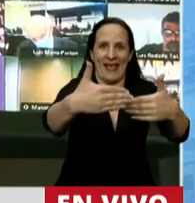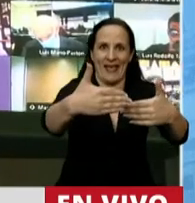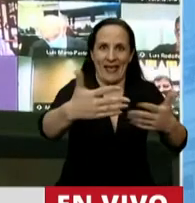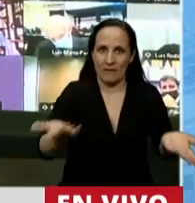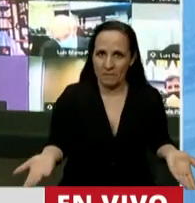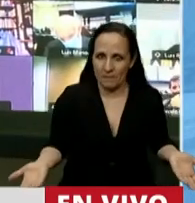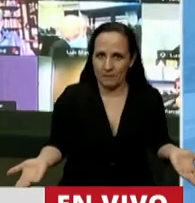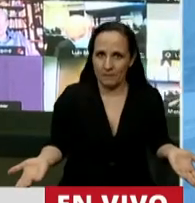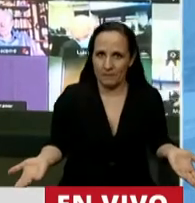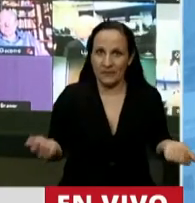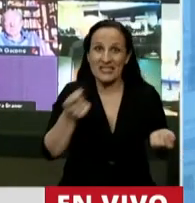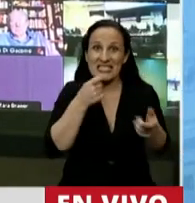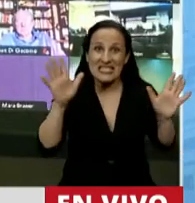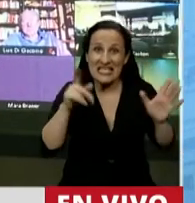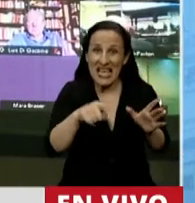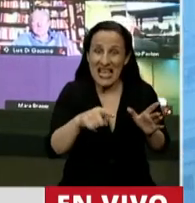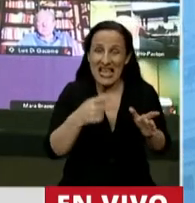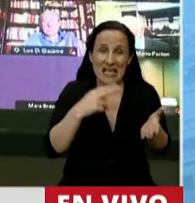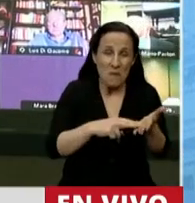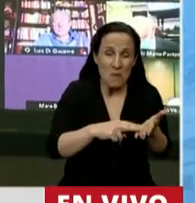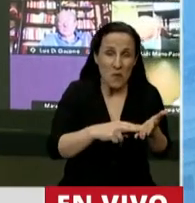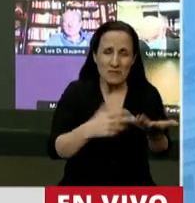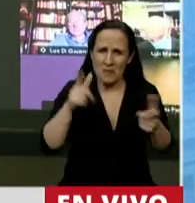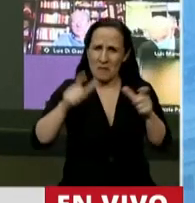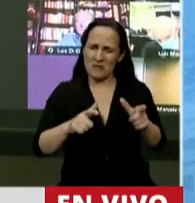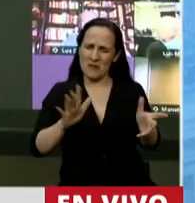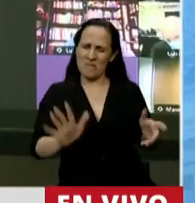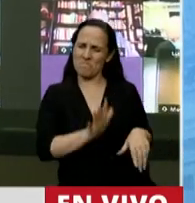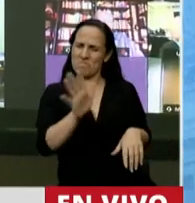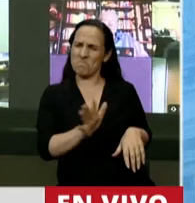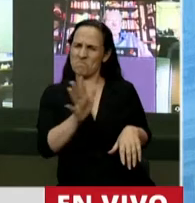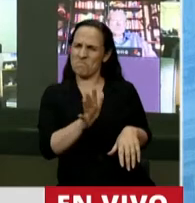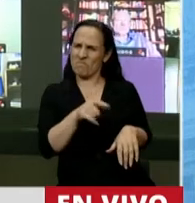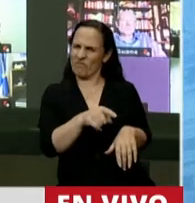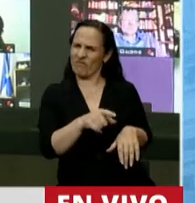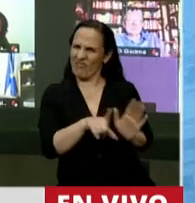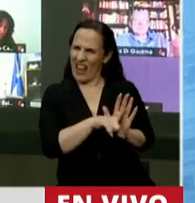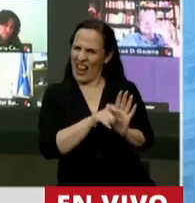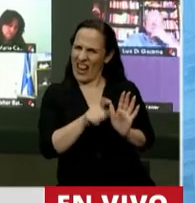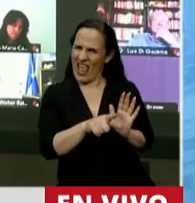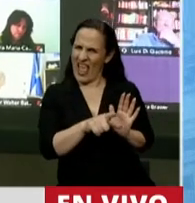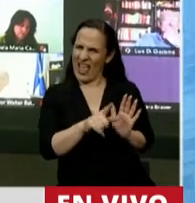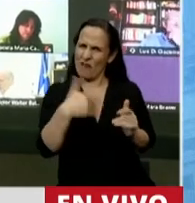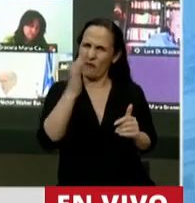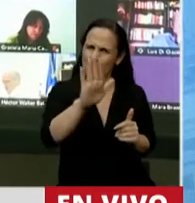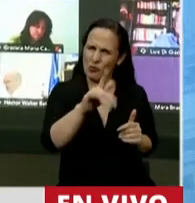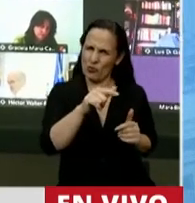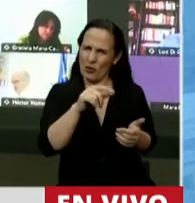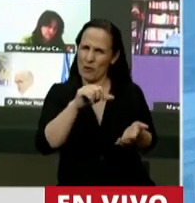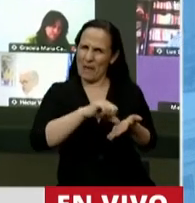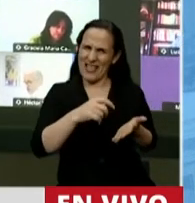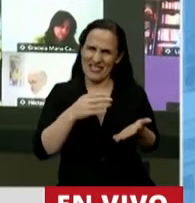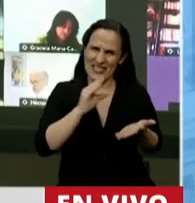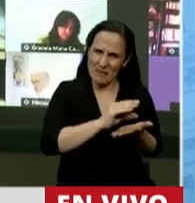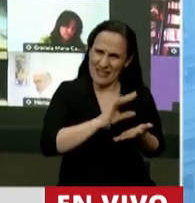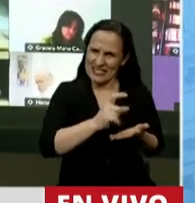iniciativa alimenta la desconfianza en el país, en su marco legal, en su perspectiva de futuro. Les estamos